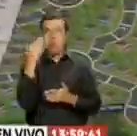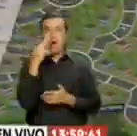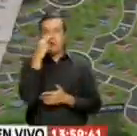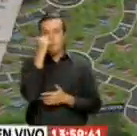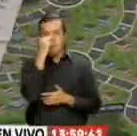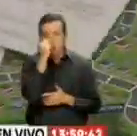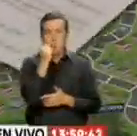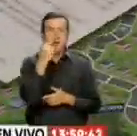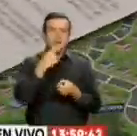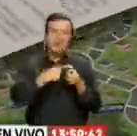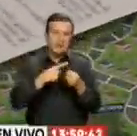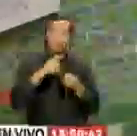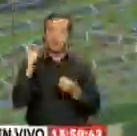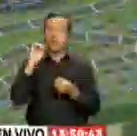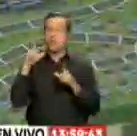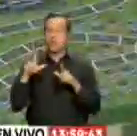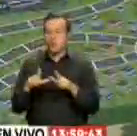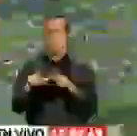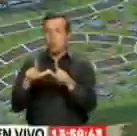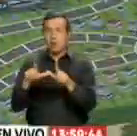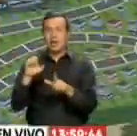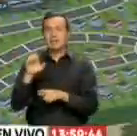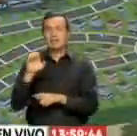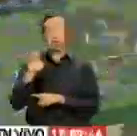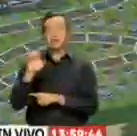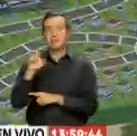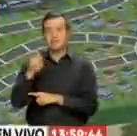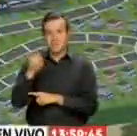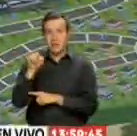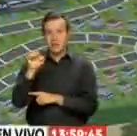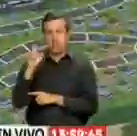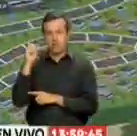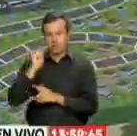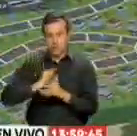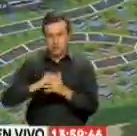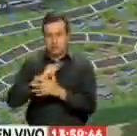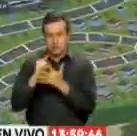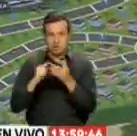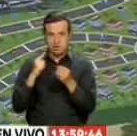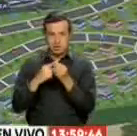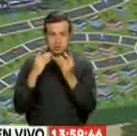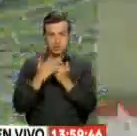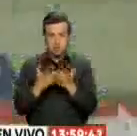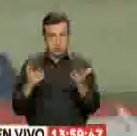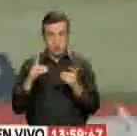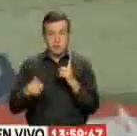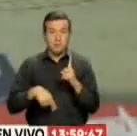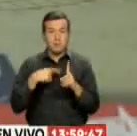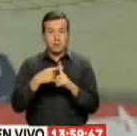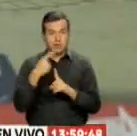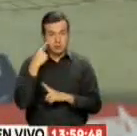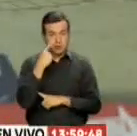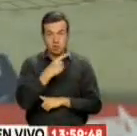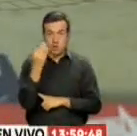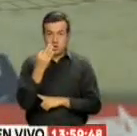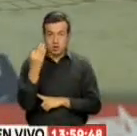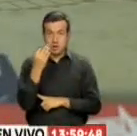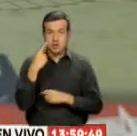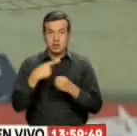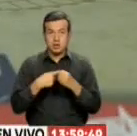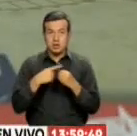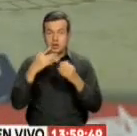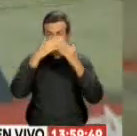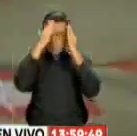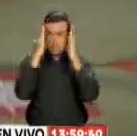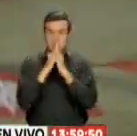penitencias O las cartillas De Eugenio Espejo Quien cuenta Más detalles De la ciudad Junto a los emblemáticos Símbolos de Quito La